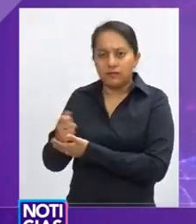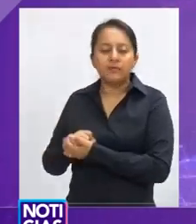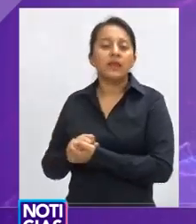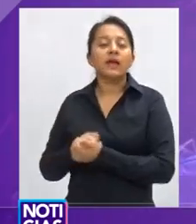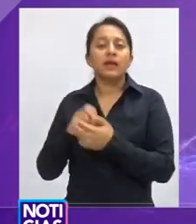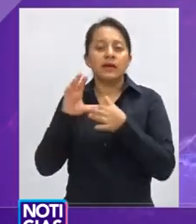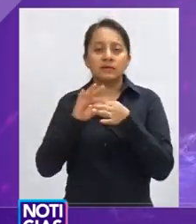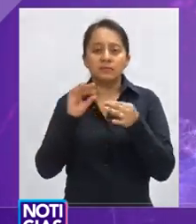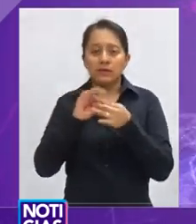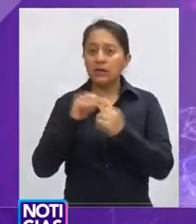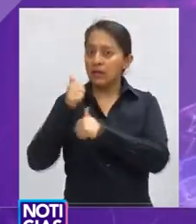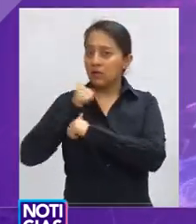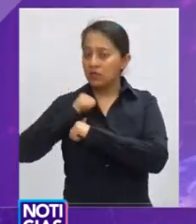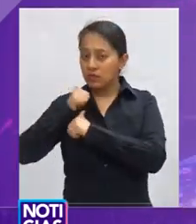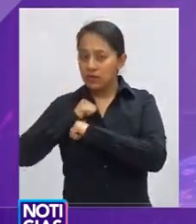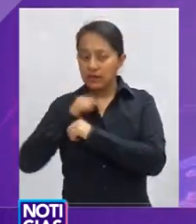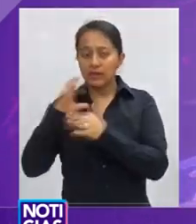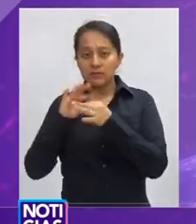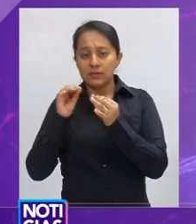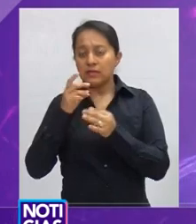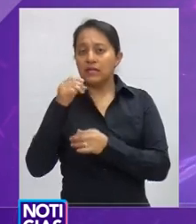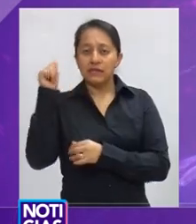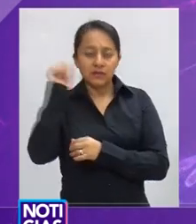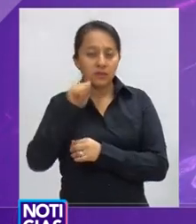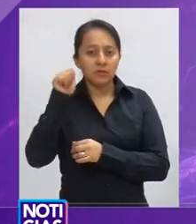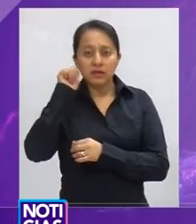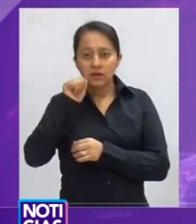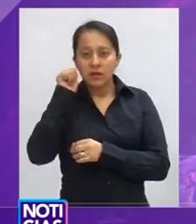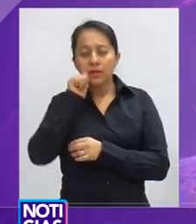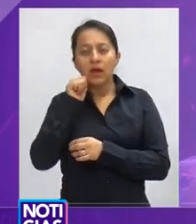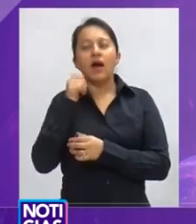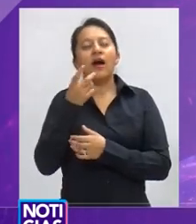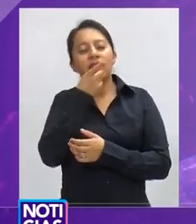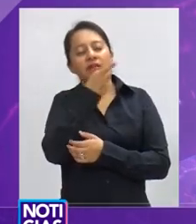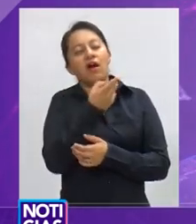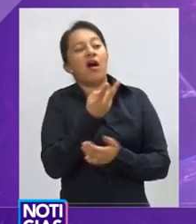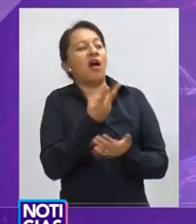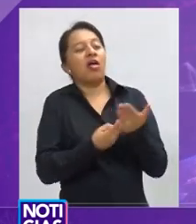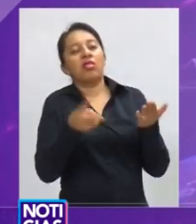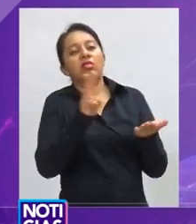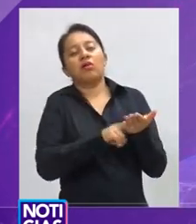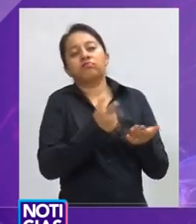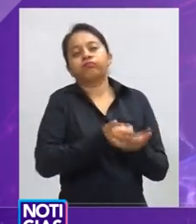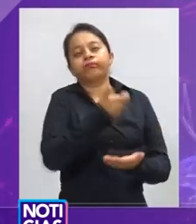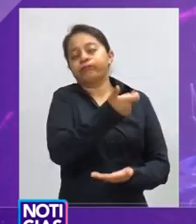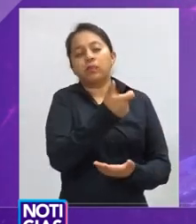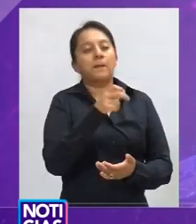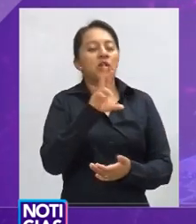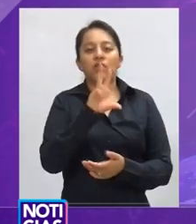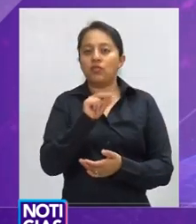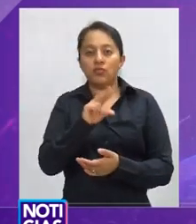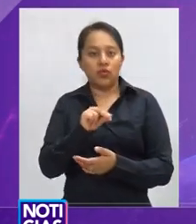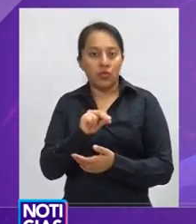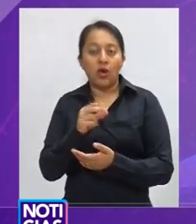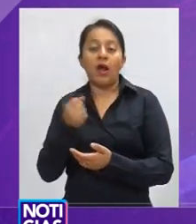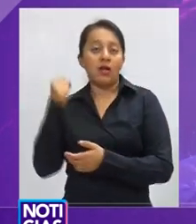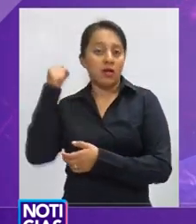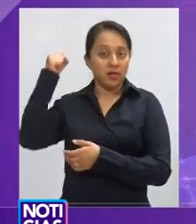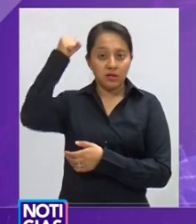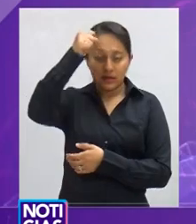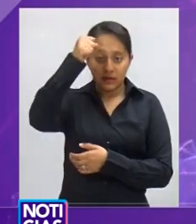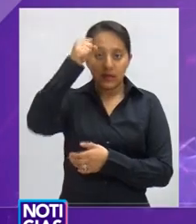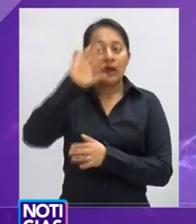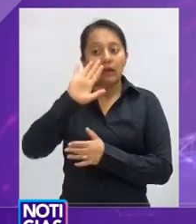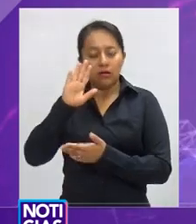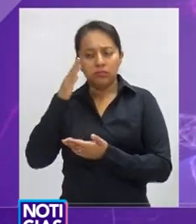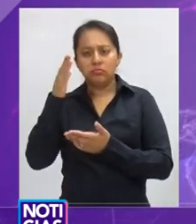argumento de la autoridad ha sido siempre que los trabajadores cobraban doble, pero se ha demostrado que el Este UAC cuenta con una jubilación dinámica,